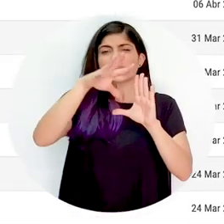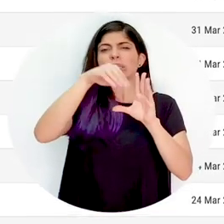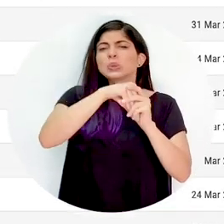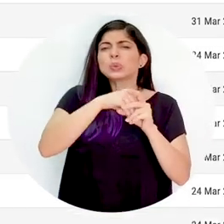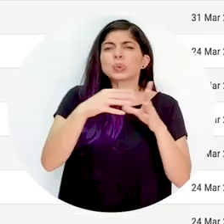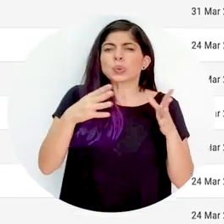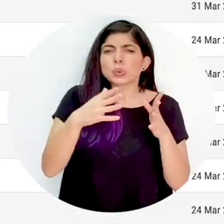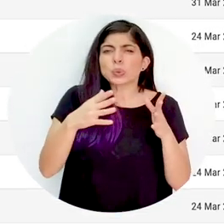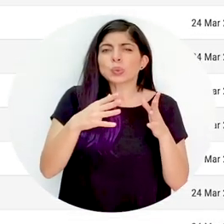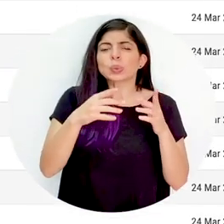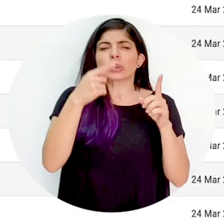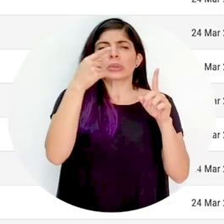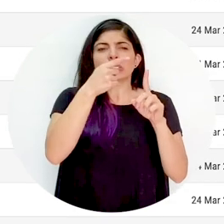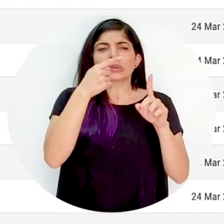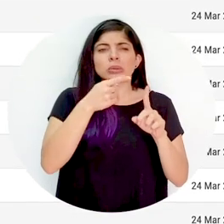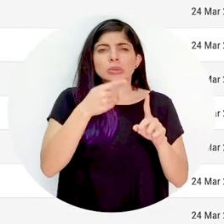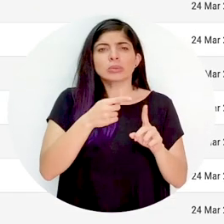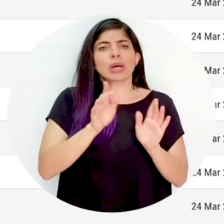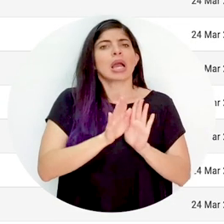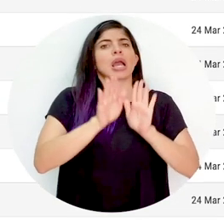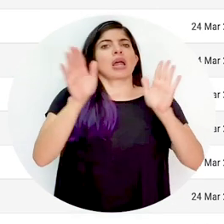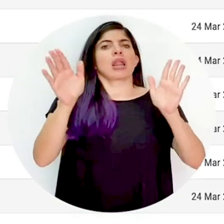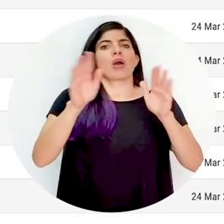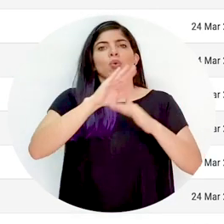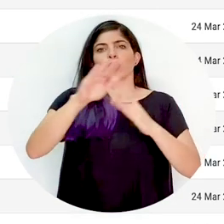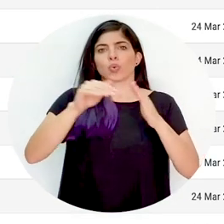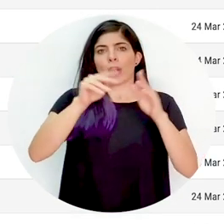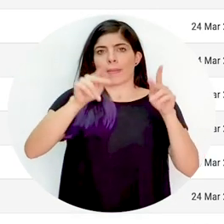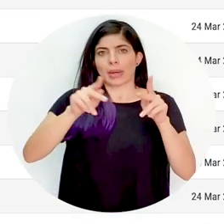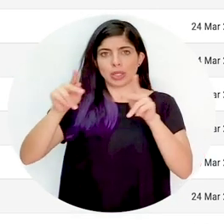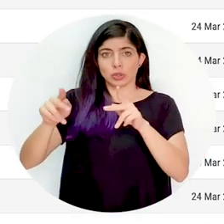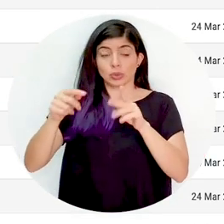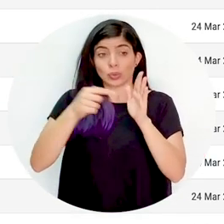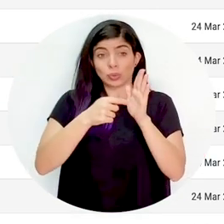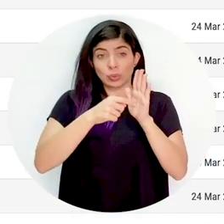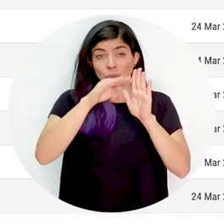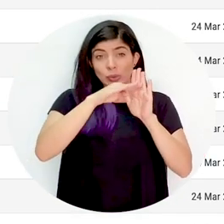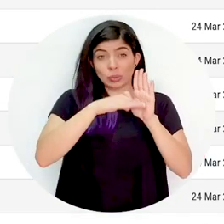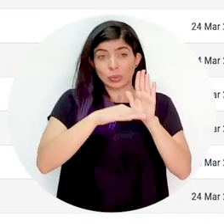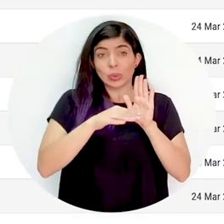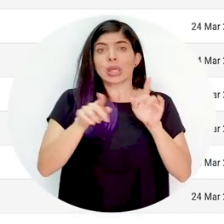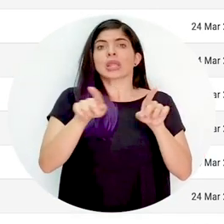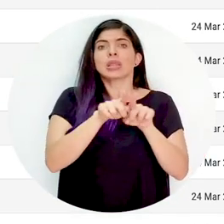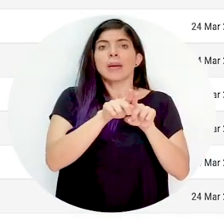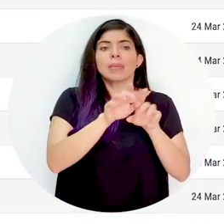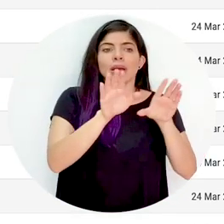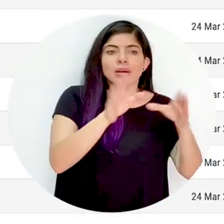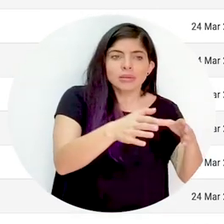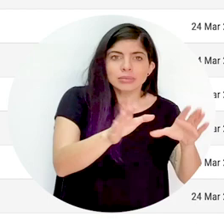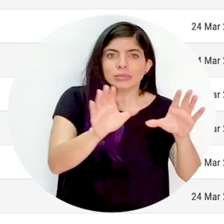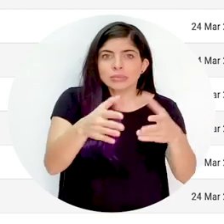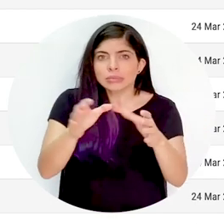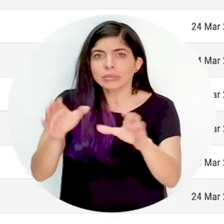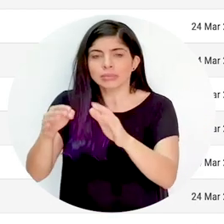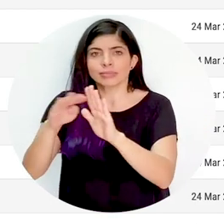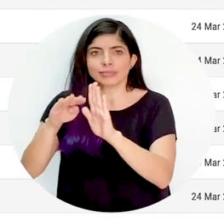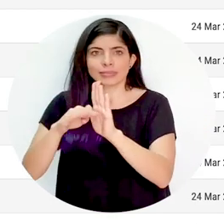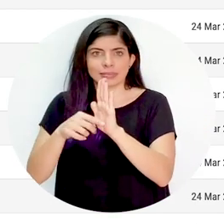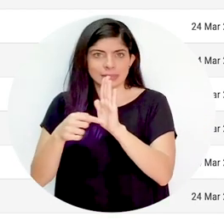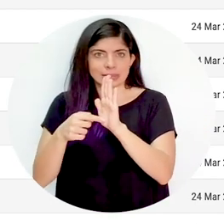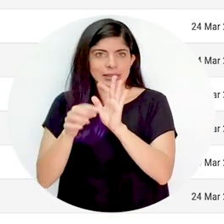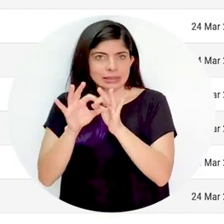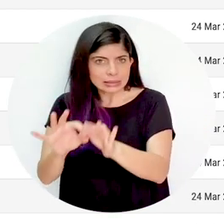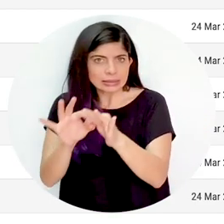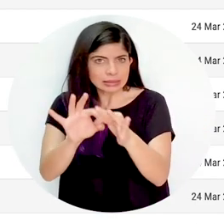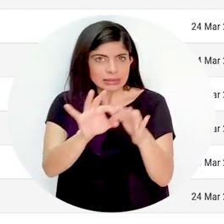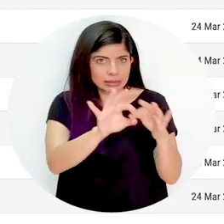incluyen aspectos generales para toda la población y lineamientos generales para cada sector en particular. Lo